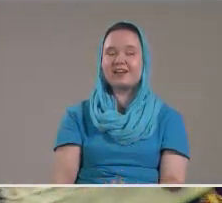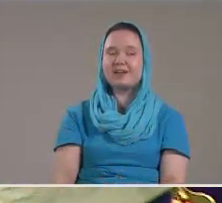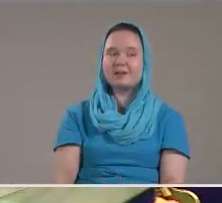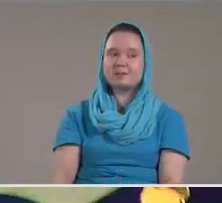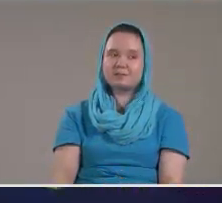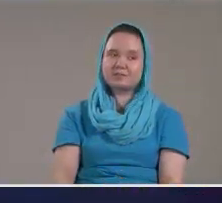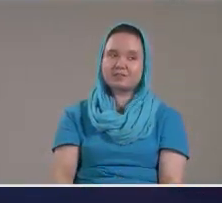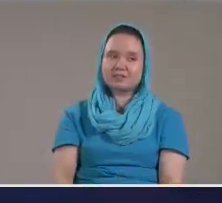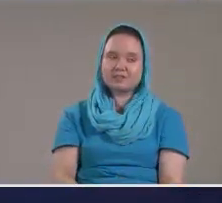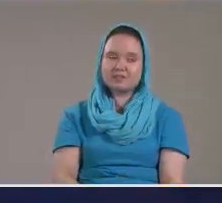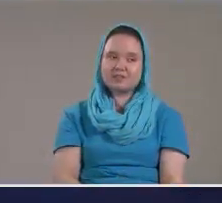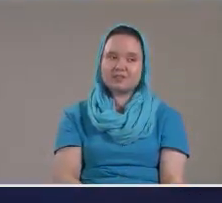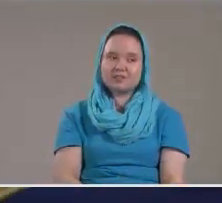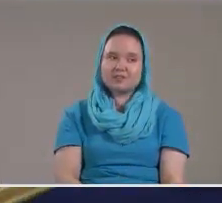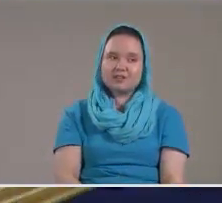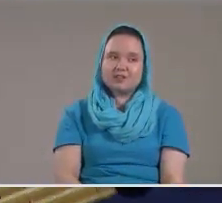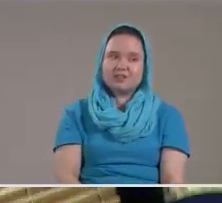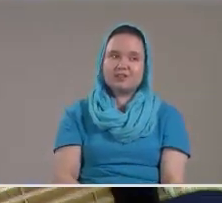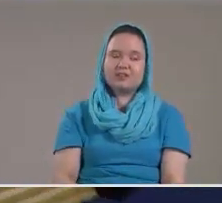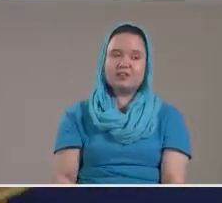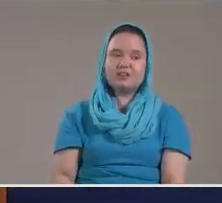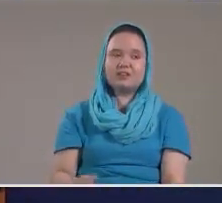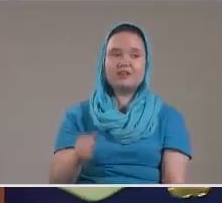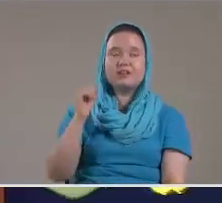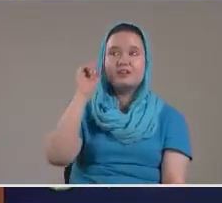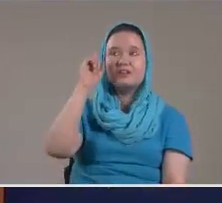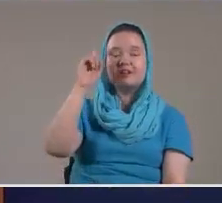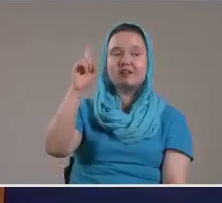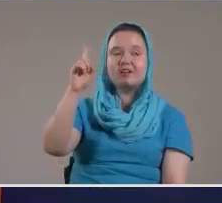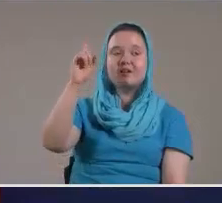Una verdad Que ha estado siendo Atacada